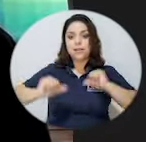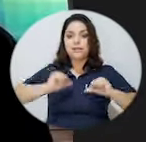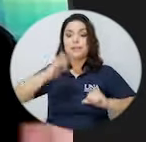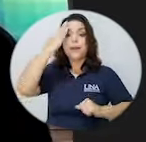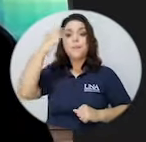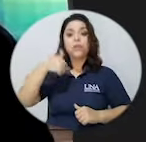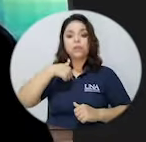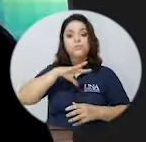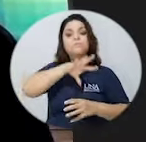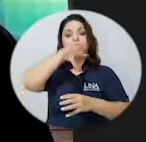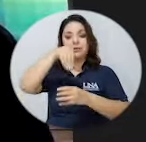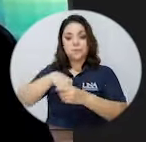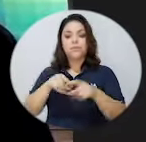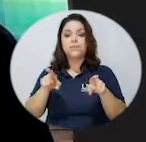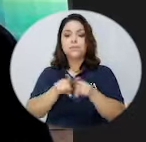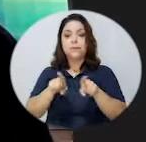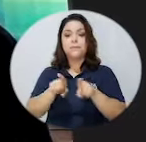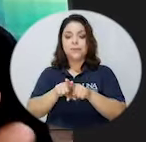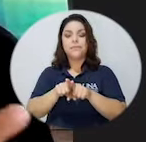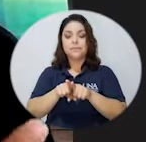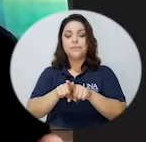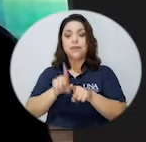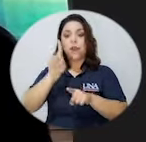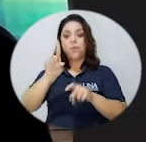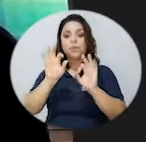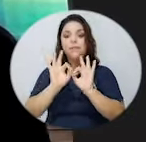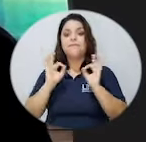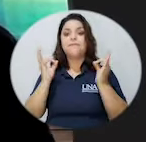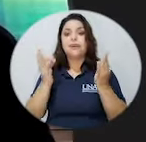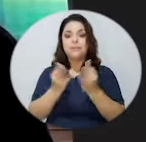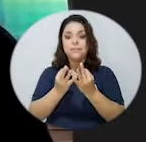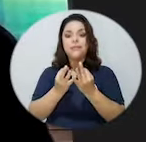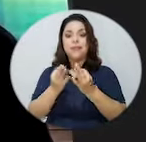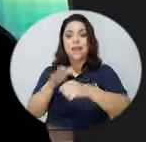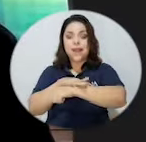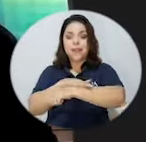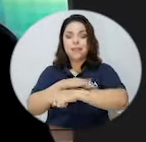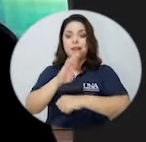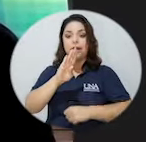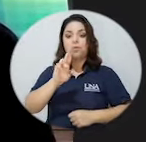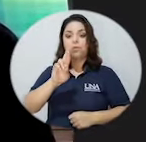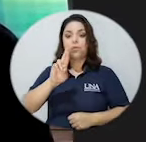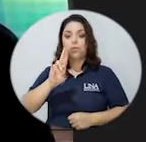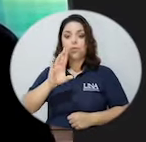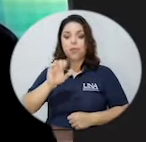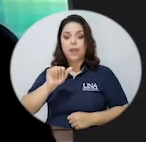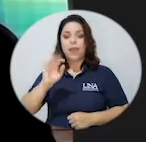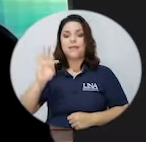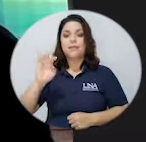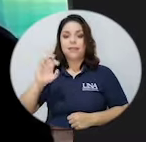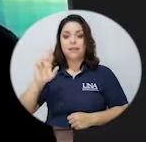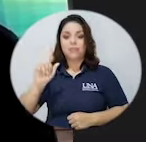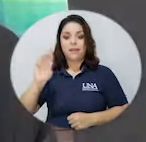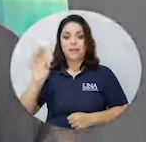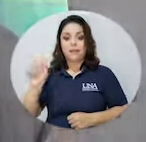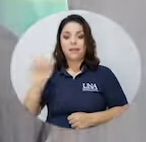por pertenecer también a una familia de la etnia burbuca y terraba de Costa Rica. A mí